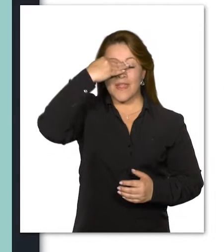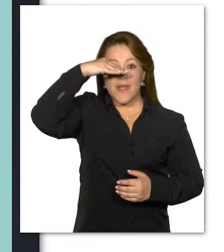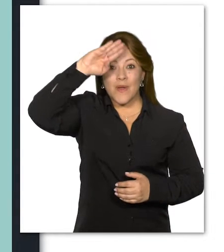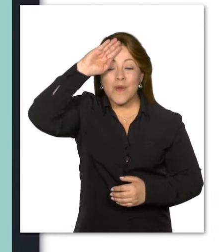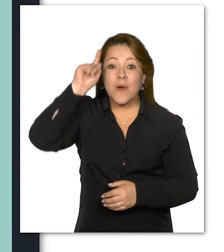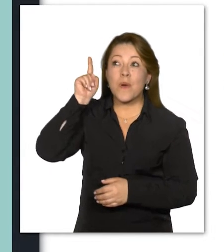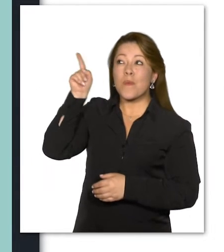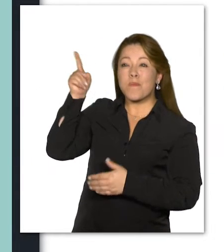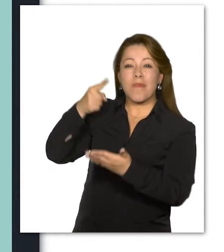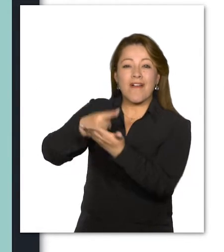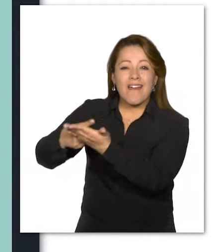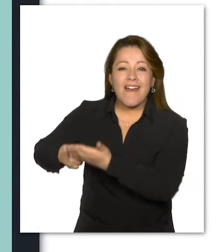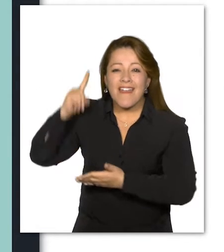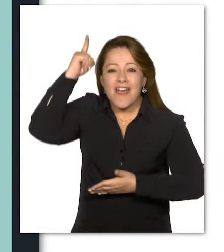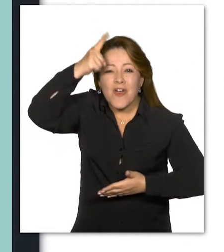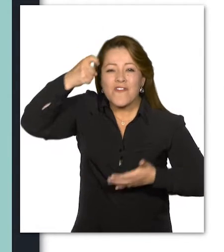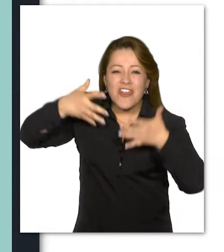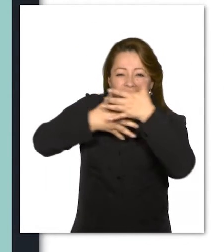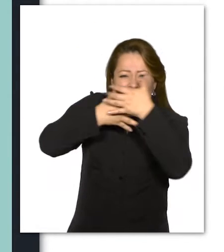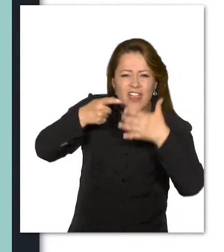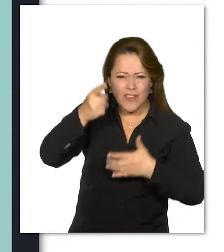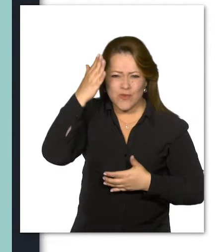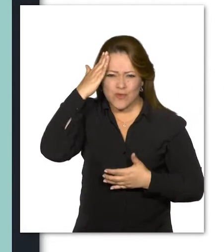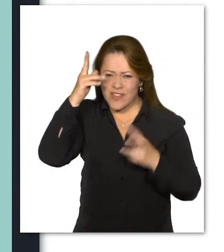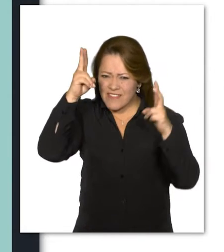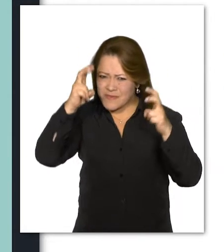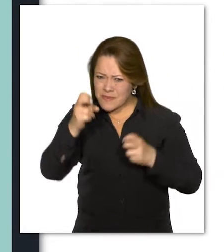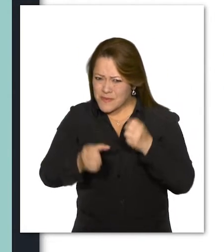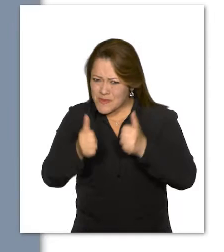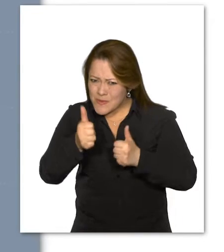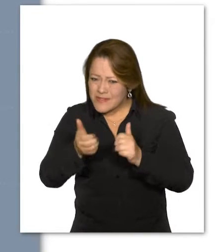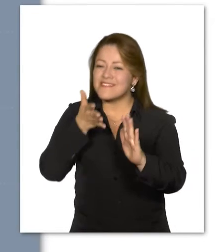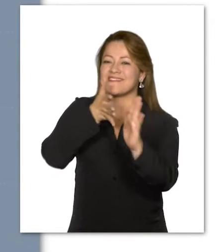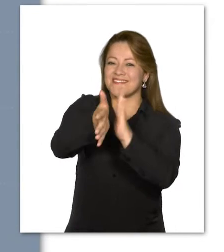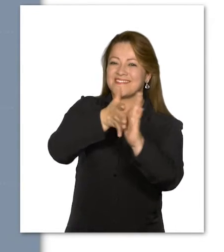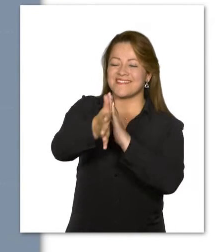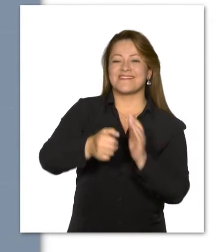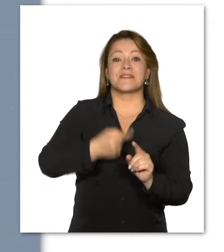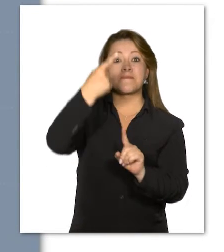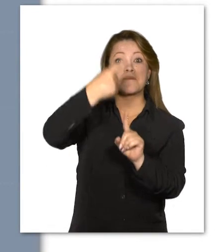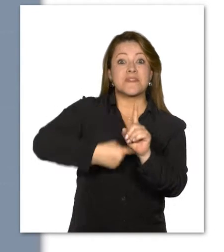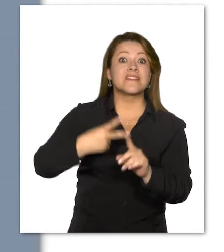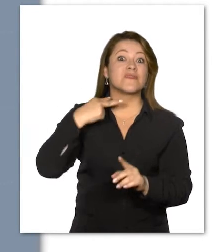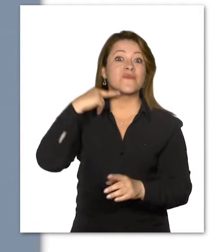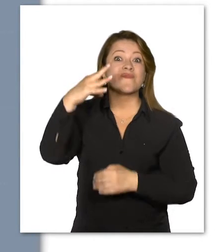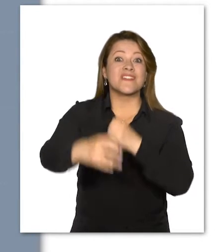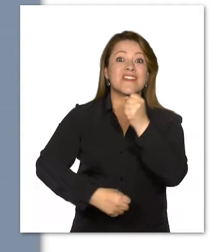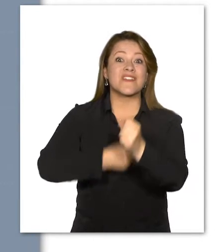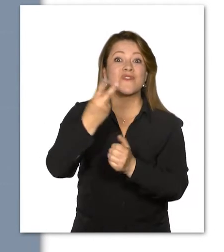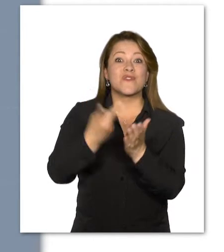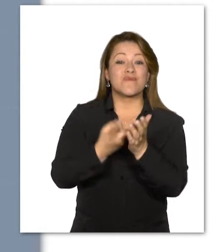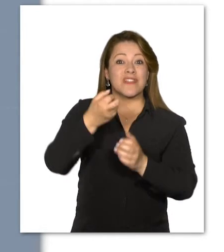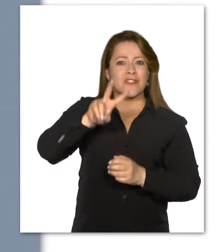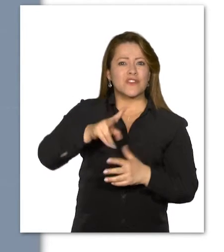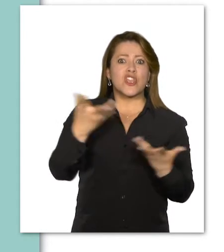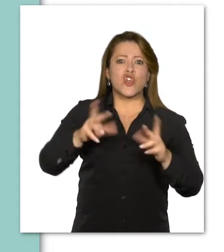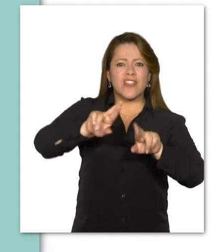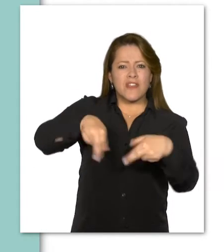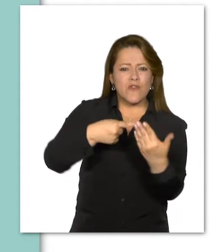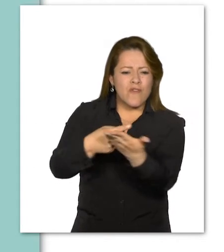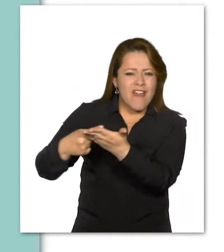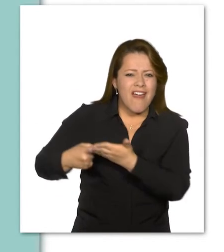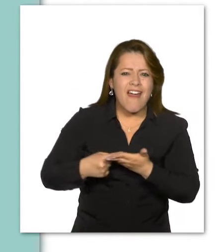¿Y tú? ¿Sabes qué está pasando en las conversaciones de paz en La Habana? Desde noviembre de 2012 nos hemos reunido en La Habana, Cuba,